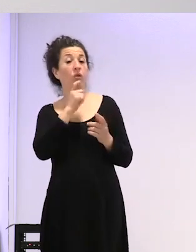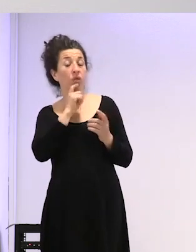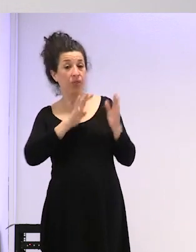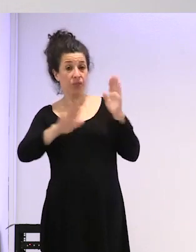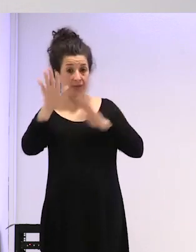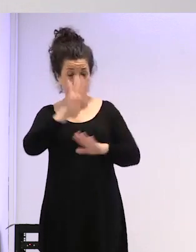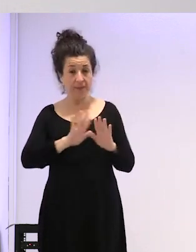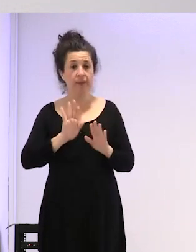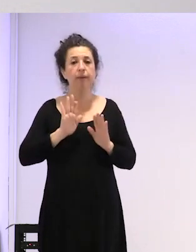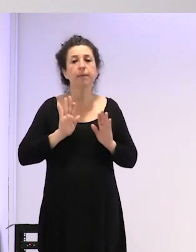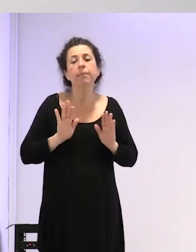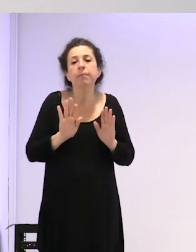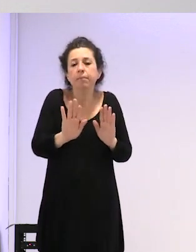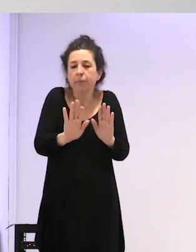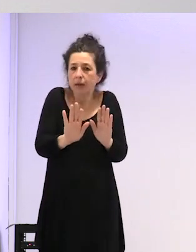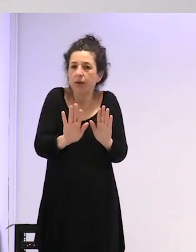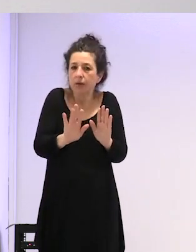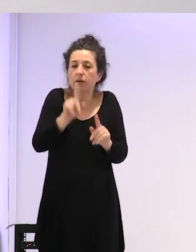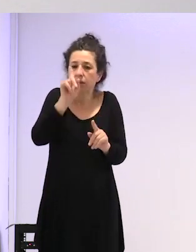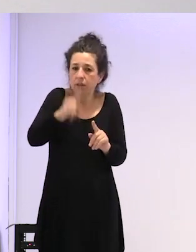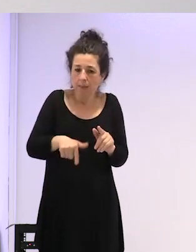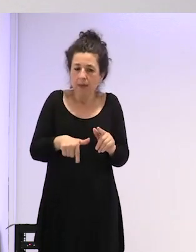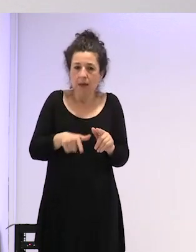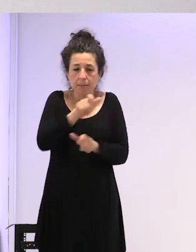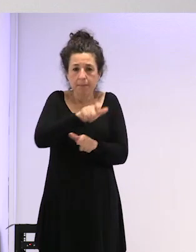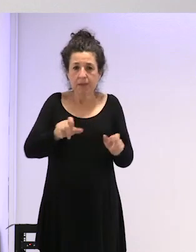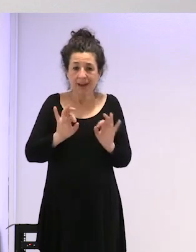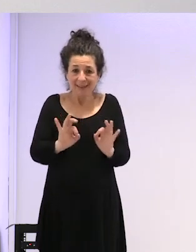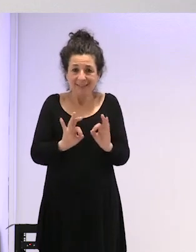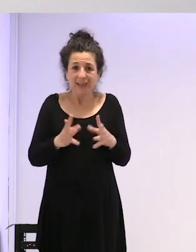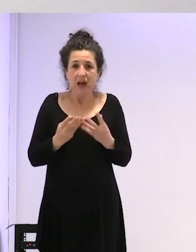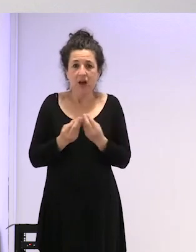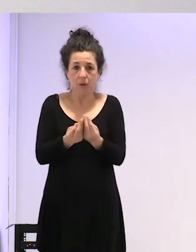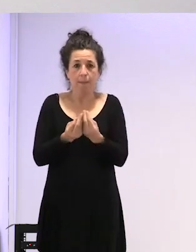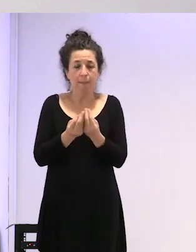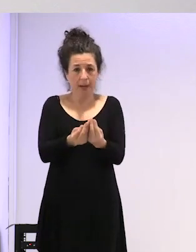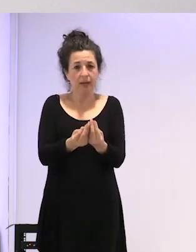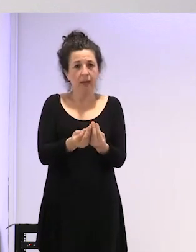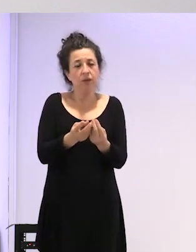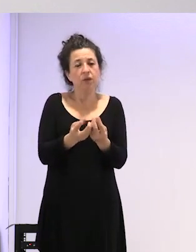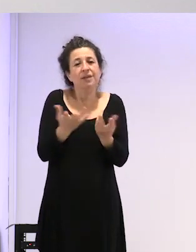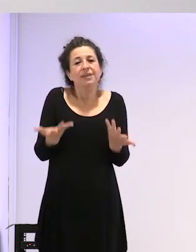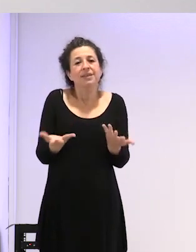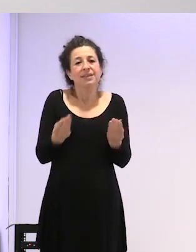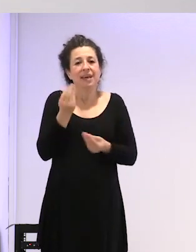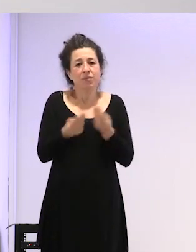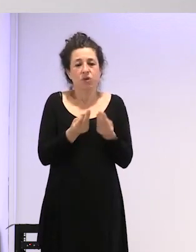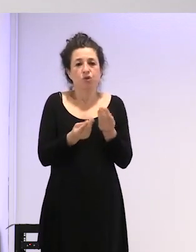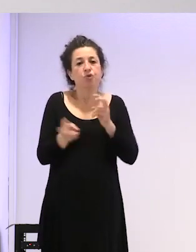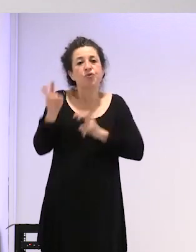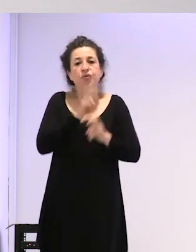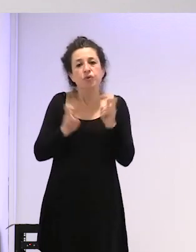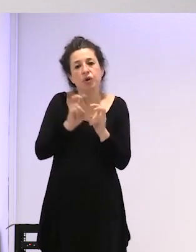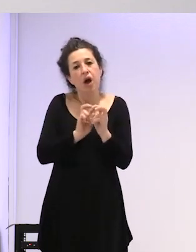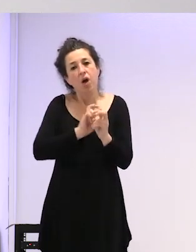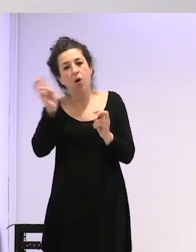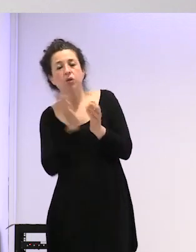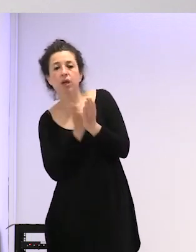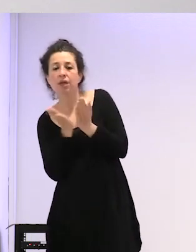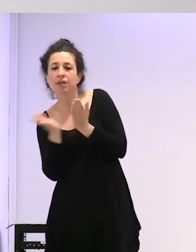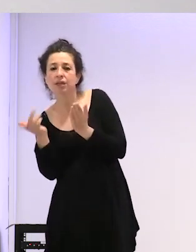y así también estamos acompañando a estas personas y hemos buscado otras posibilidades para que